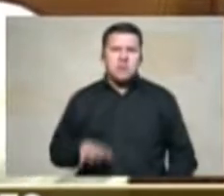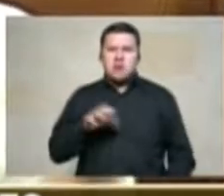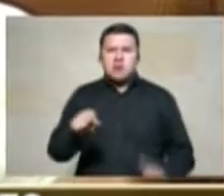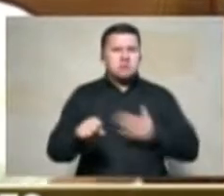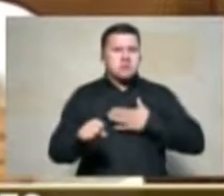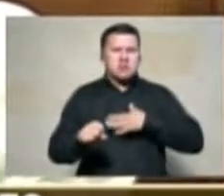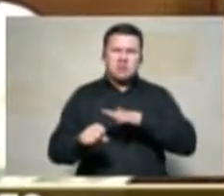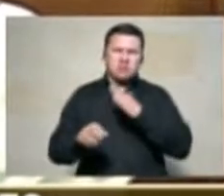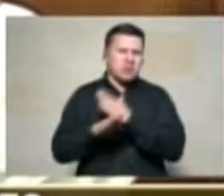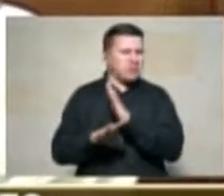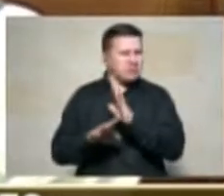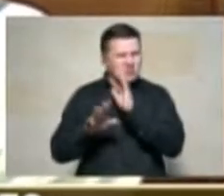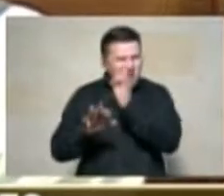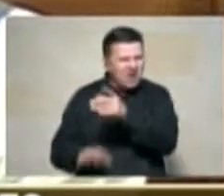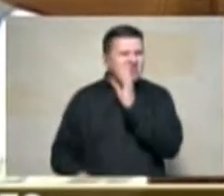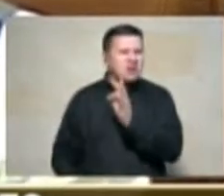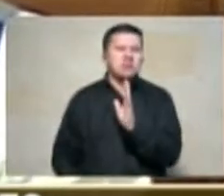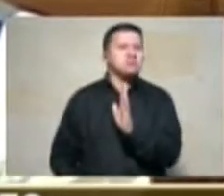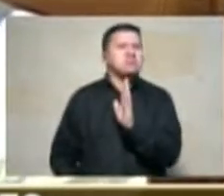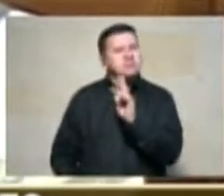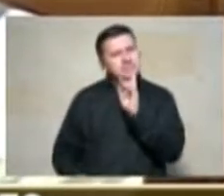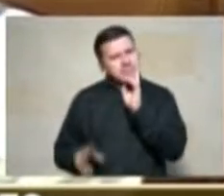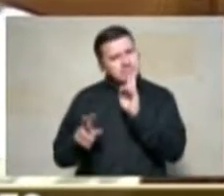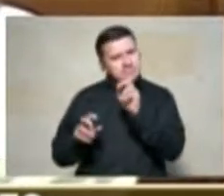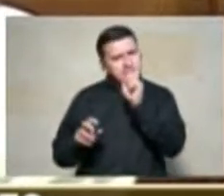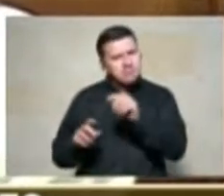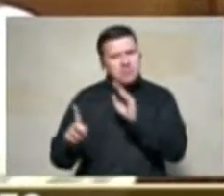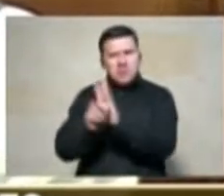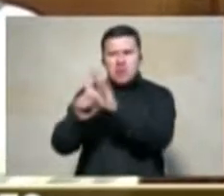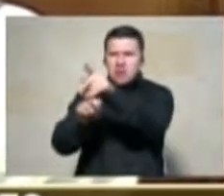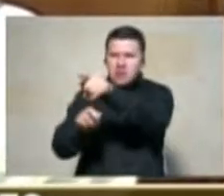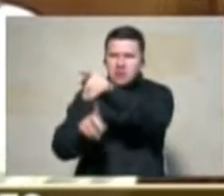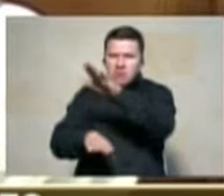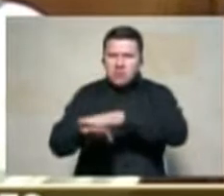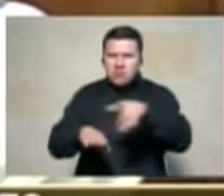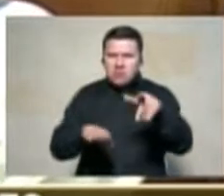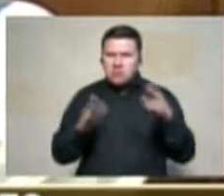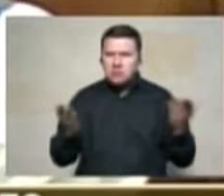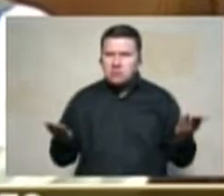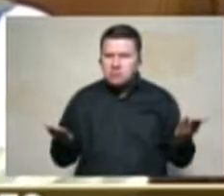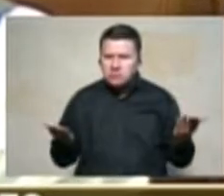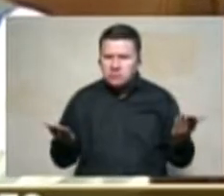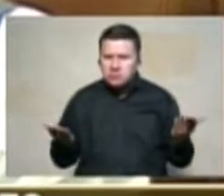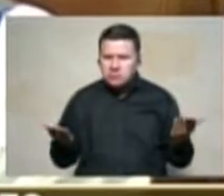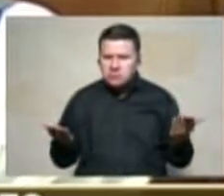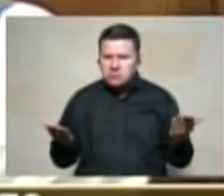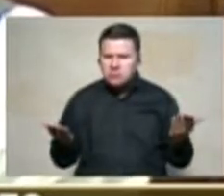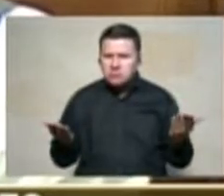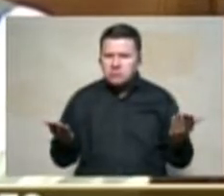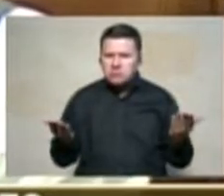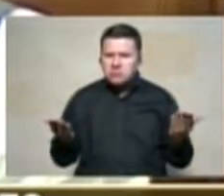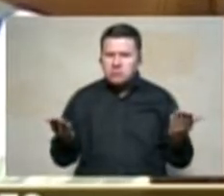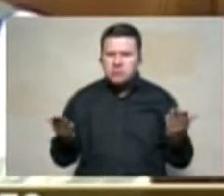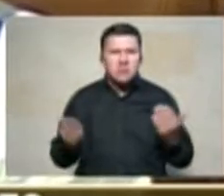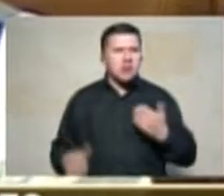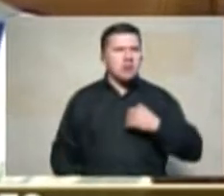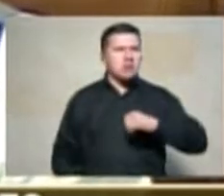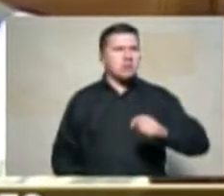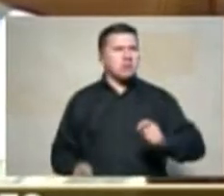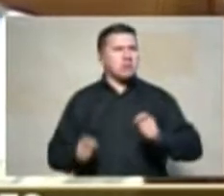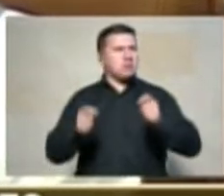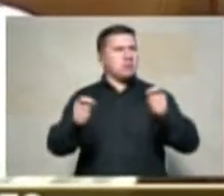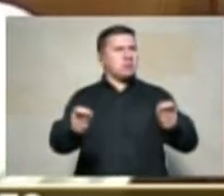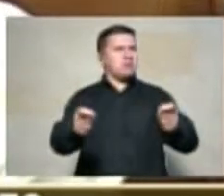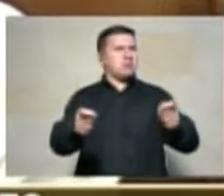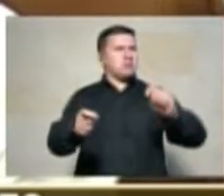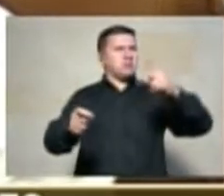automáticamente nos dice que la persona que fue desplazada tenga que ceder su derecho ante el